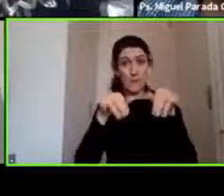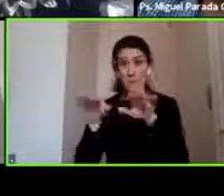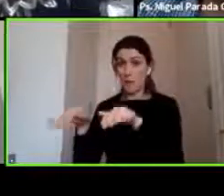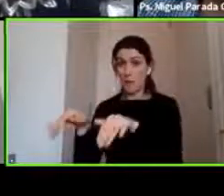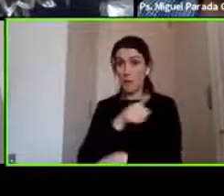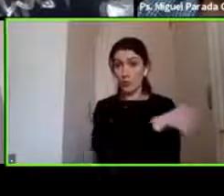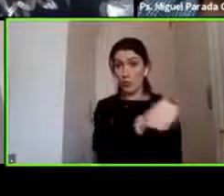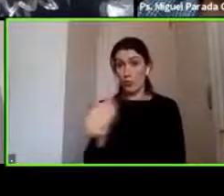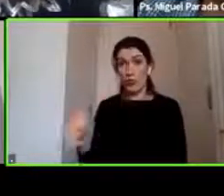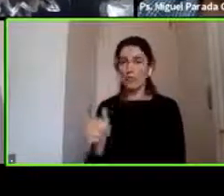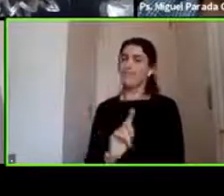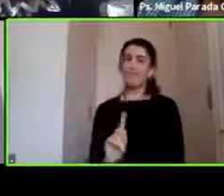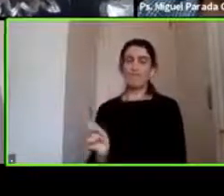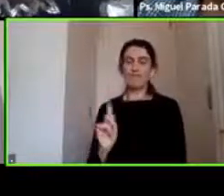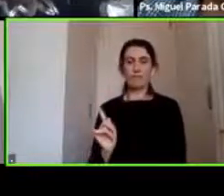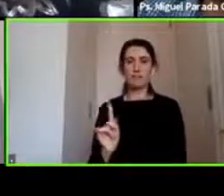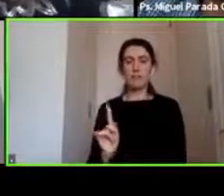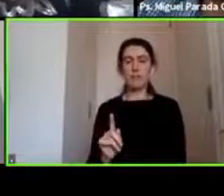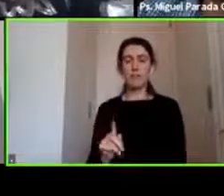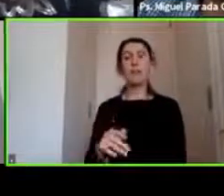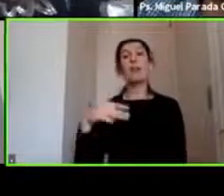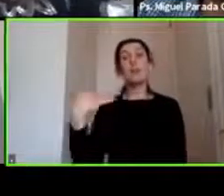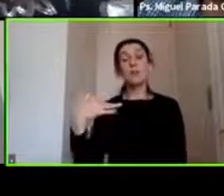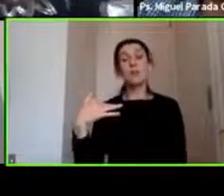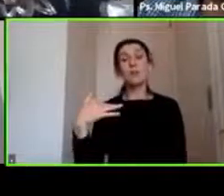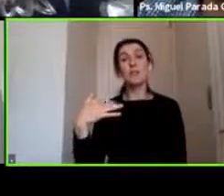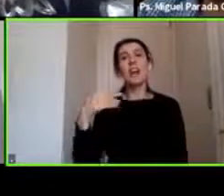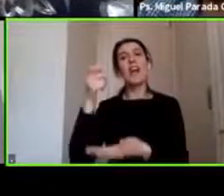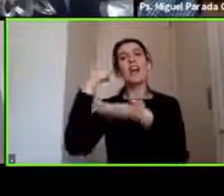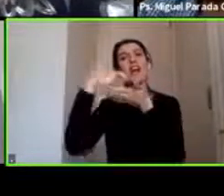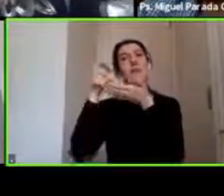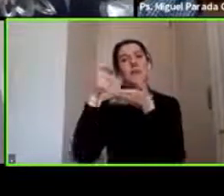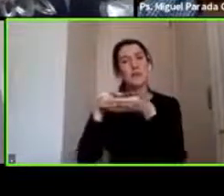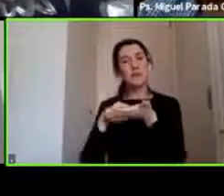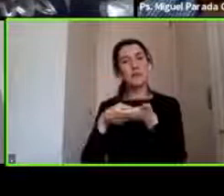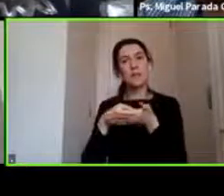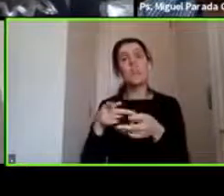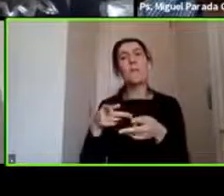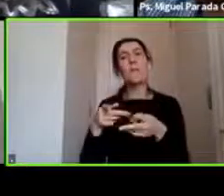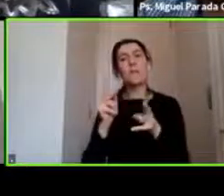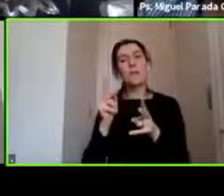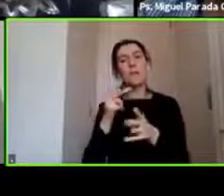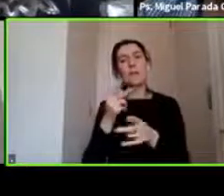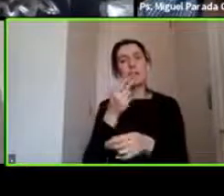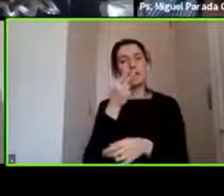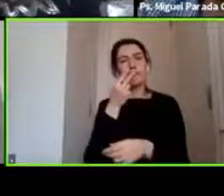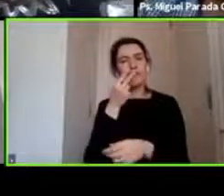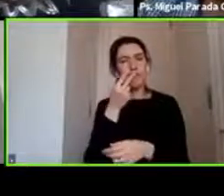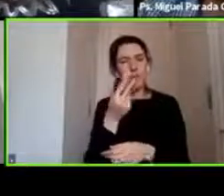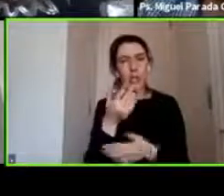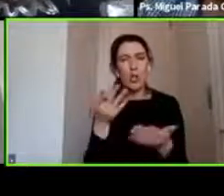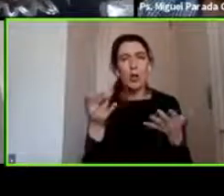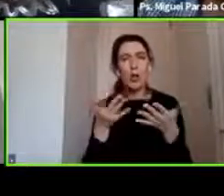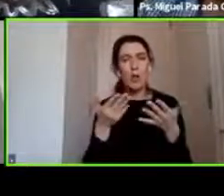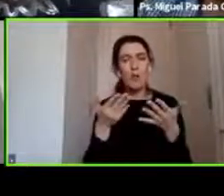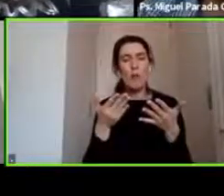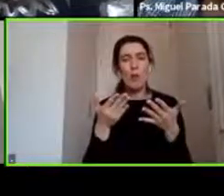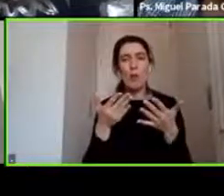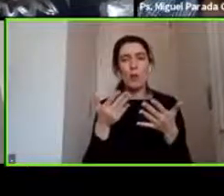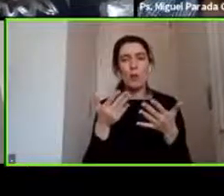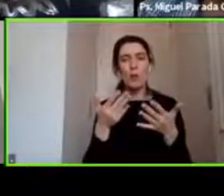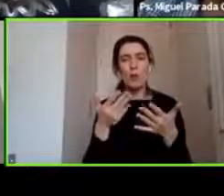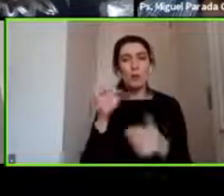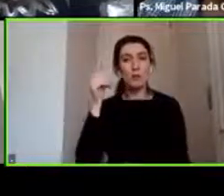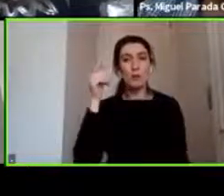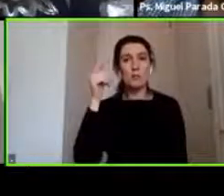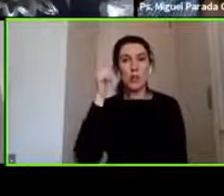a ver lo importante es entender que la evaluación nos permite conocer un poco cómo está este funcionamiento cognitivo y desde ahí entender que puede ser aplicado en